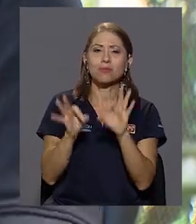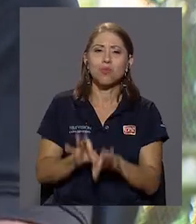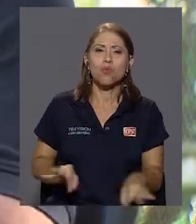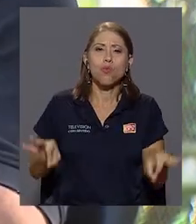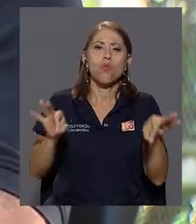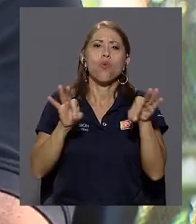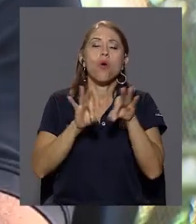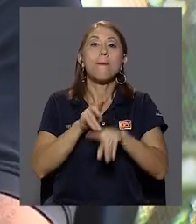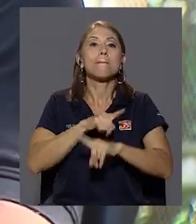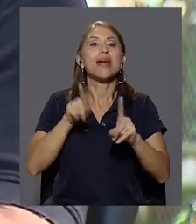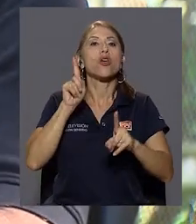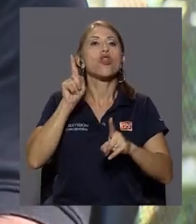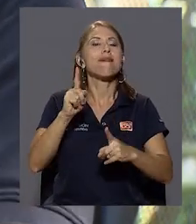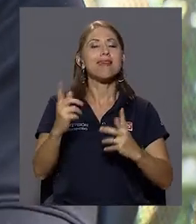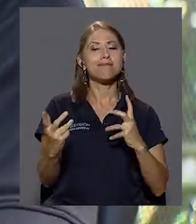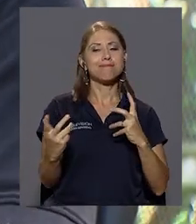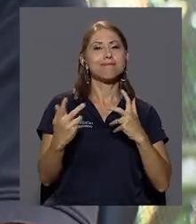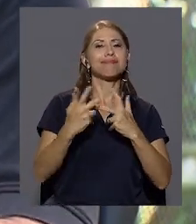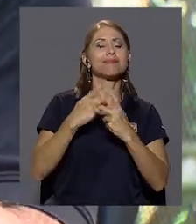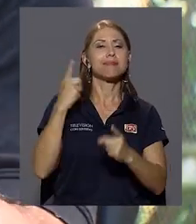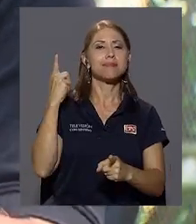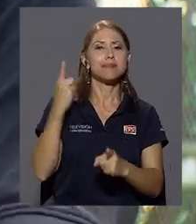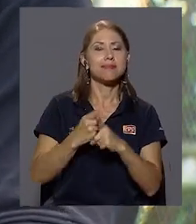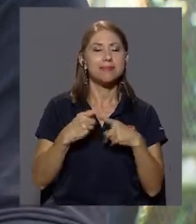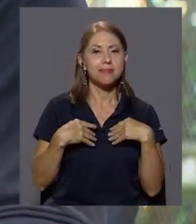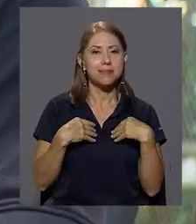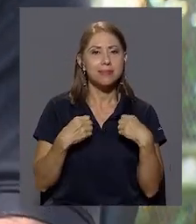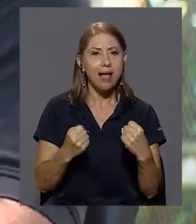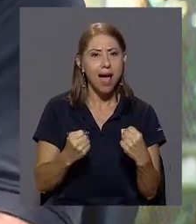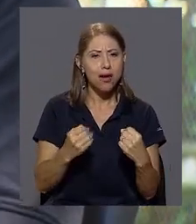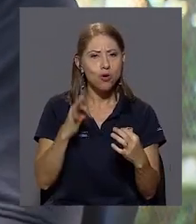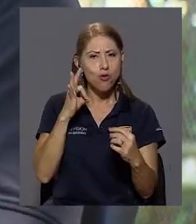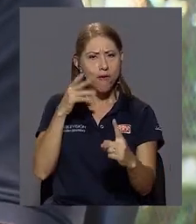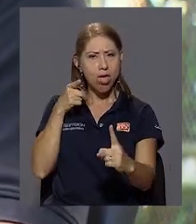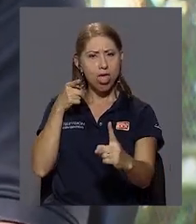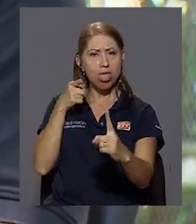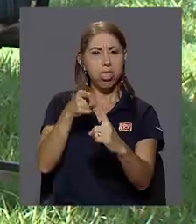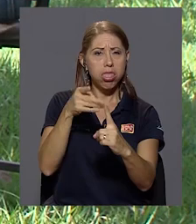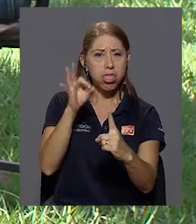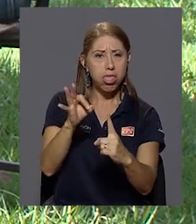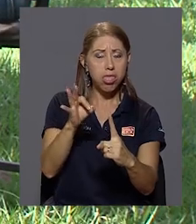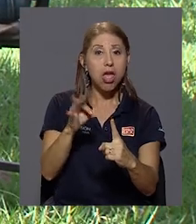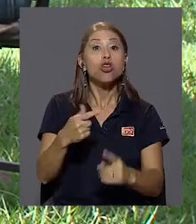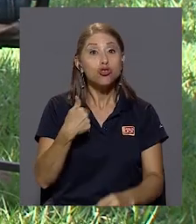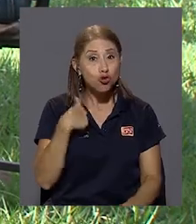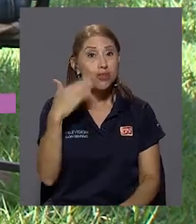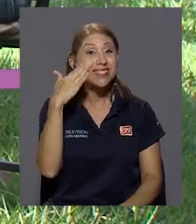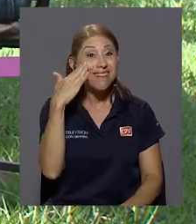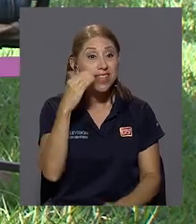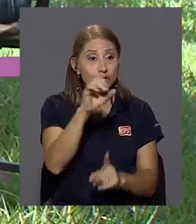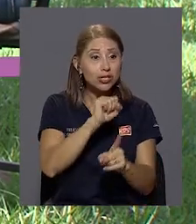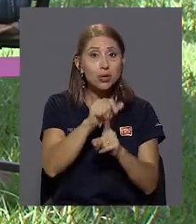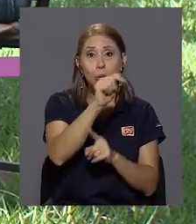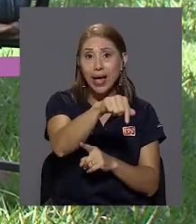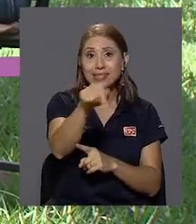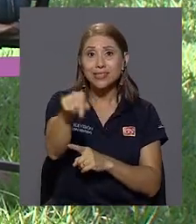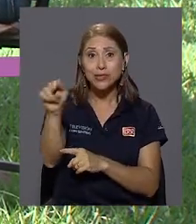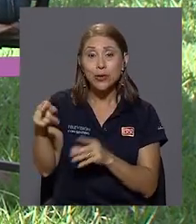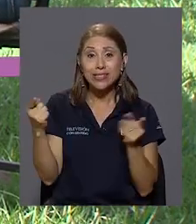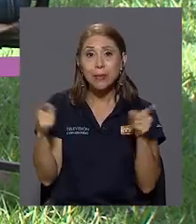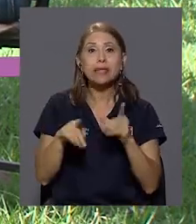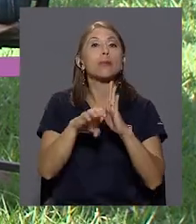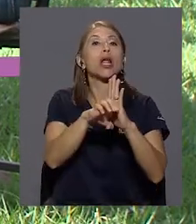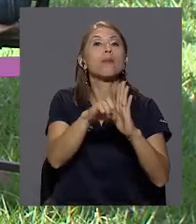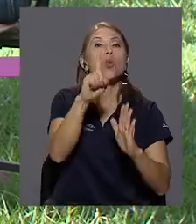muy importante, pero tiene que ser un apoyo adecuado, sano, bien encausado. He conocido casos en los que incluso,